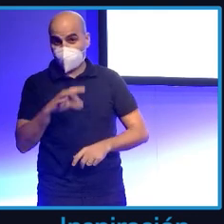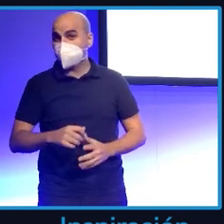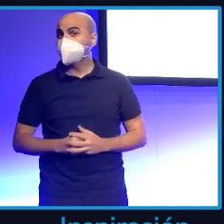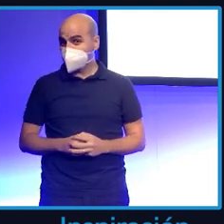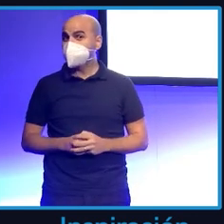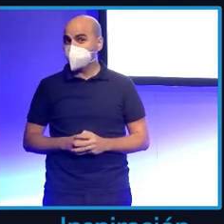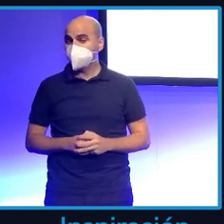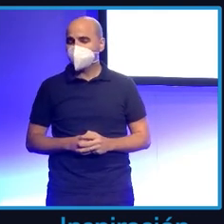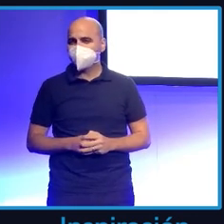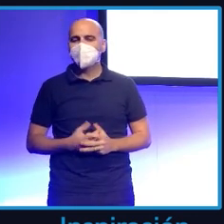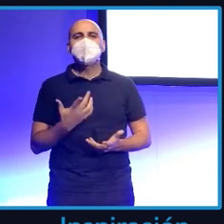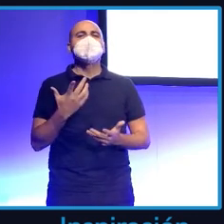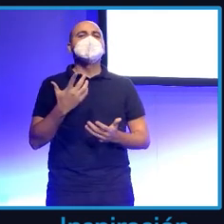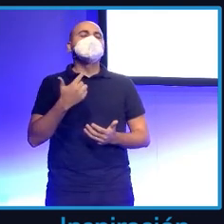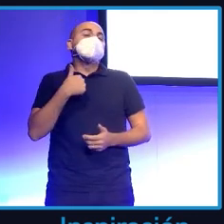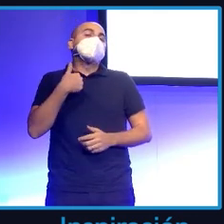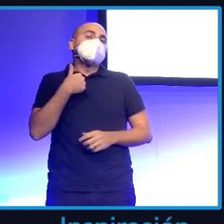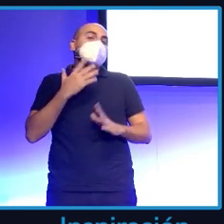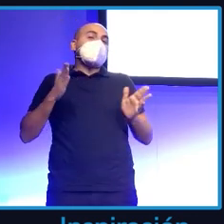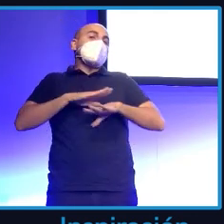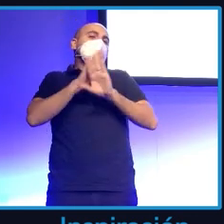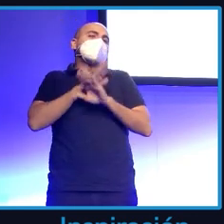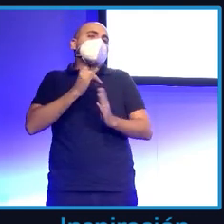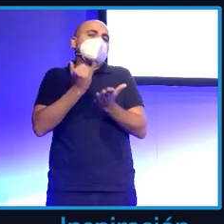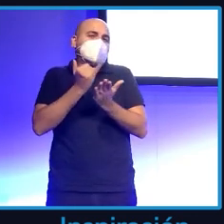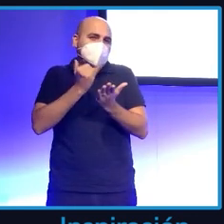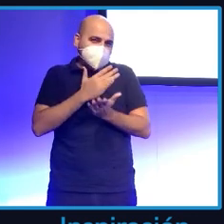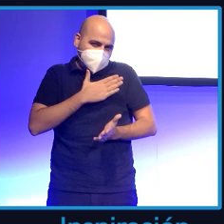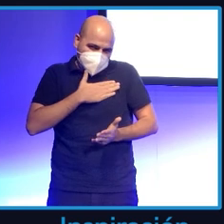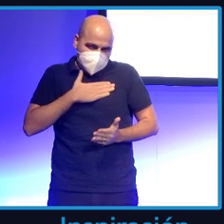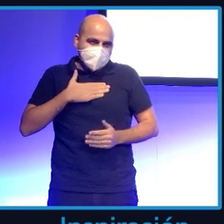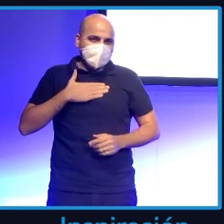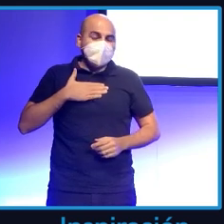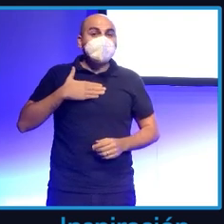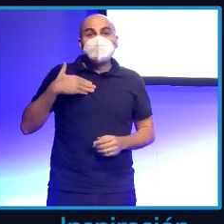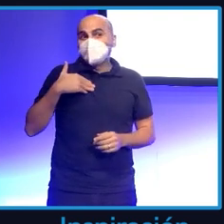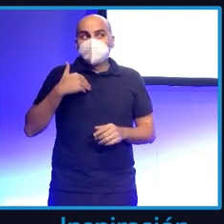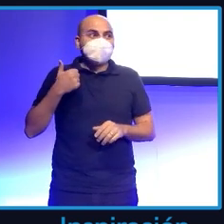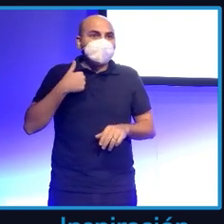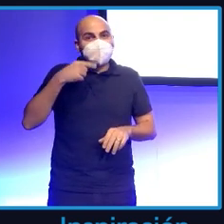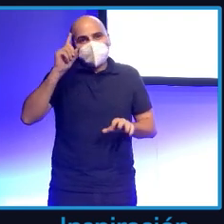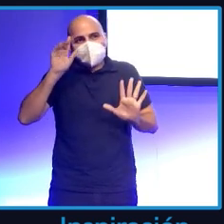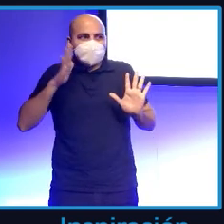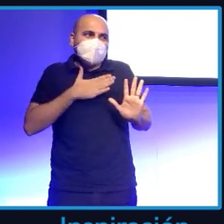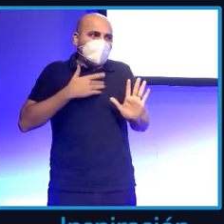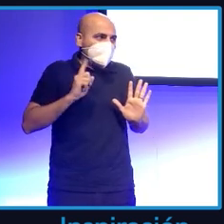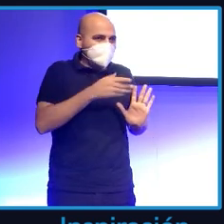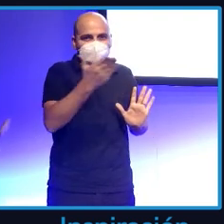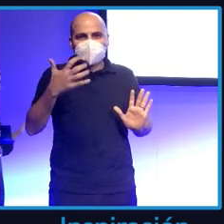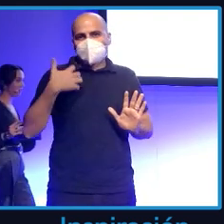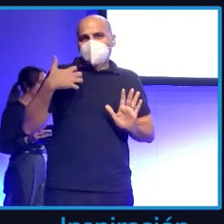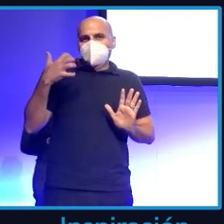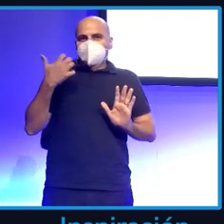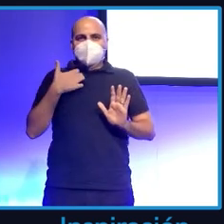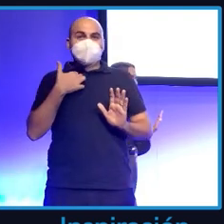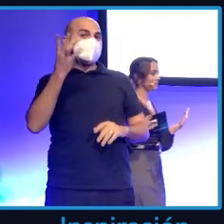pues se me ha ocurrido una última prueba, ¿vale? Y con... Espero que no se moleste. A